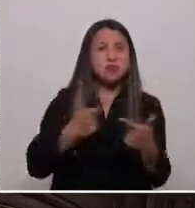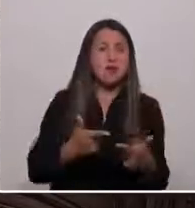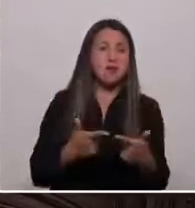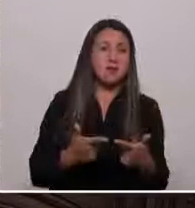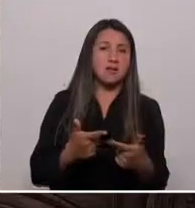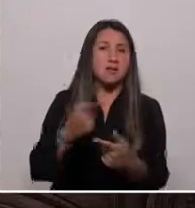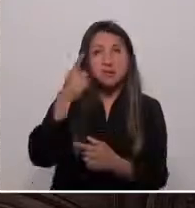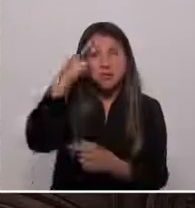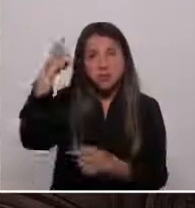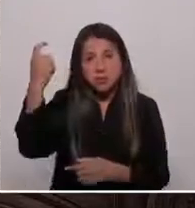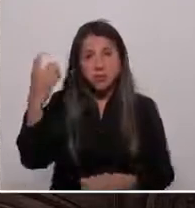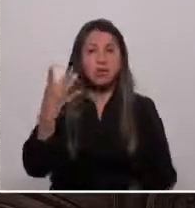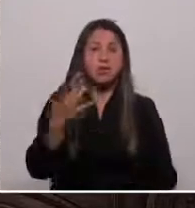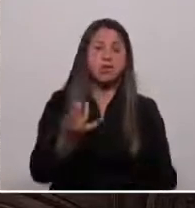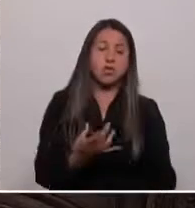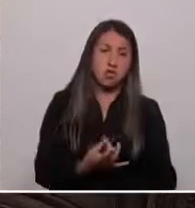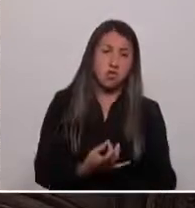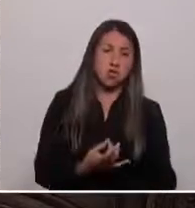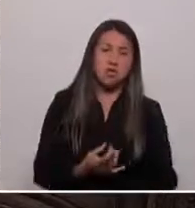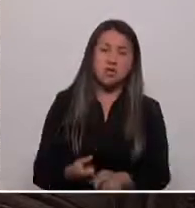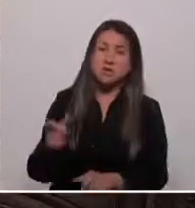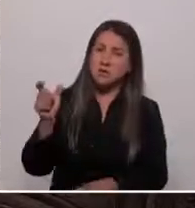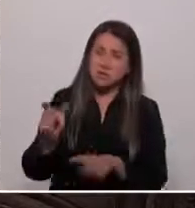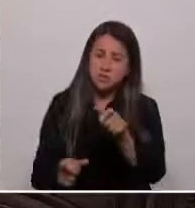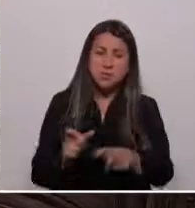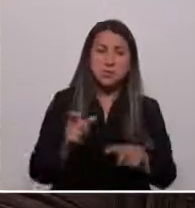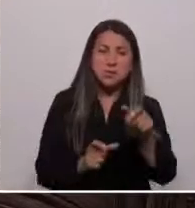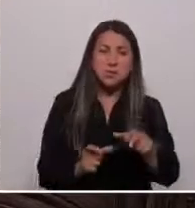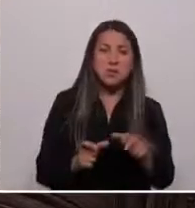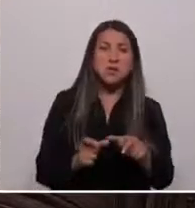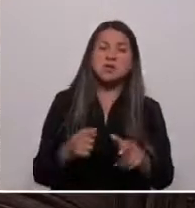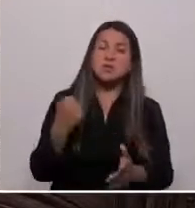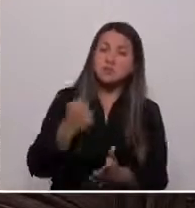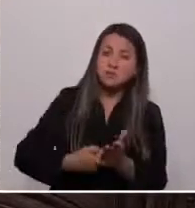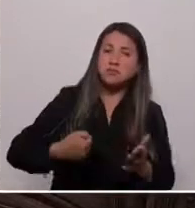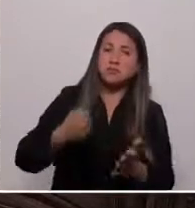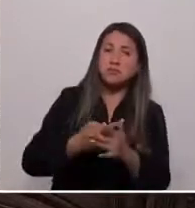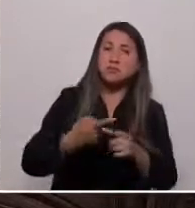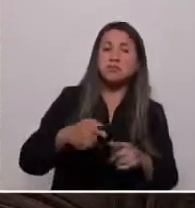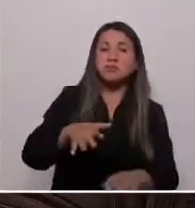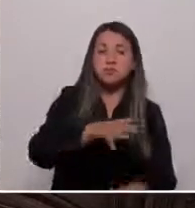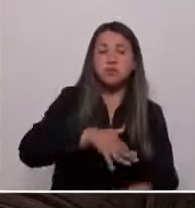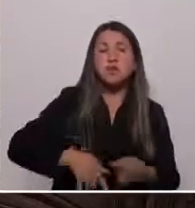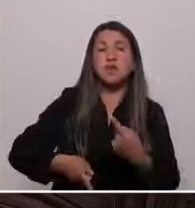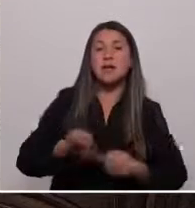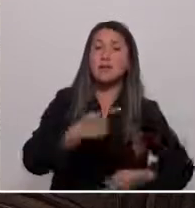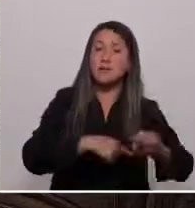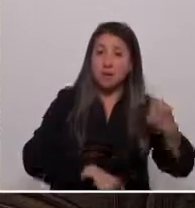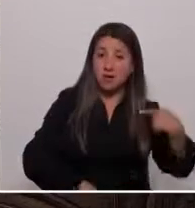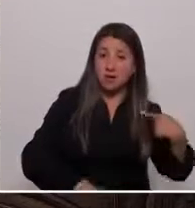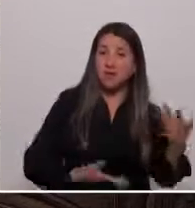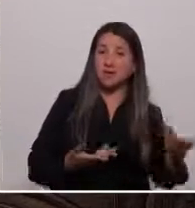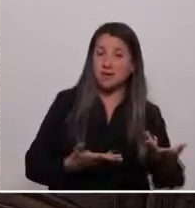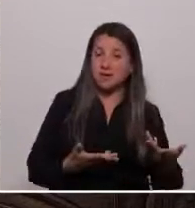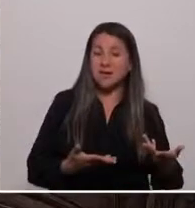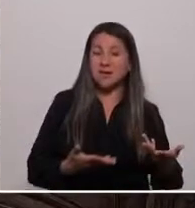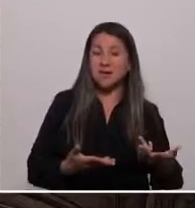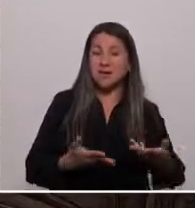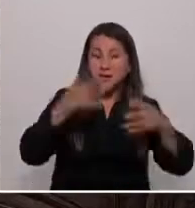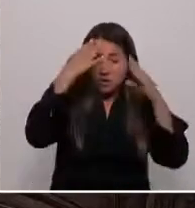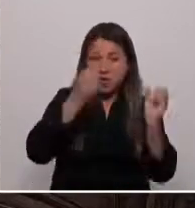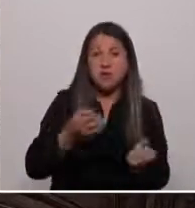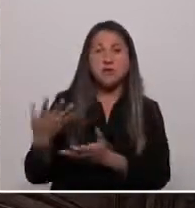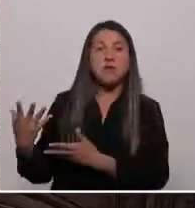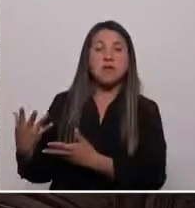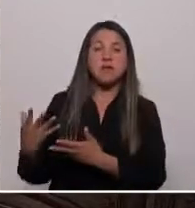dolores de generaciones de luchadores sociales para dar vuelta a una página gigante, la del dominio de los pocos,